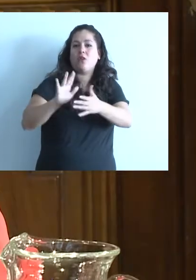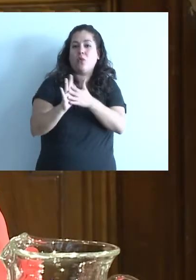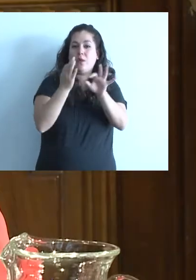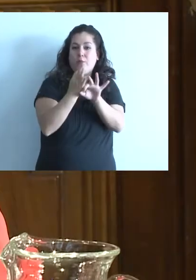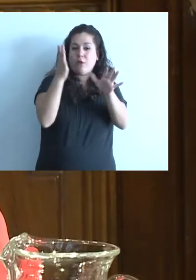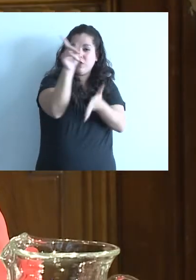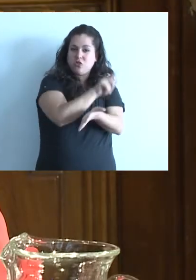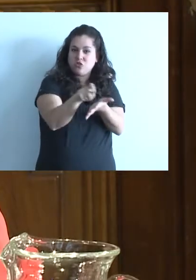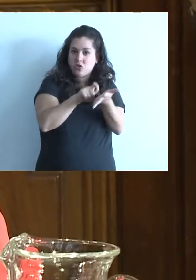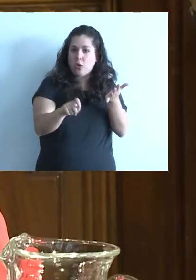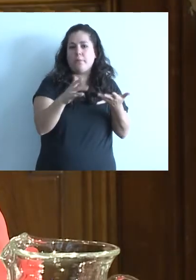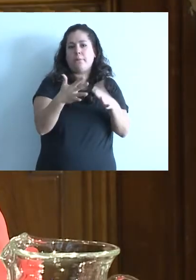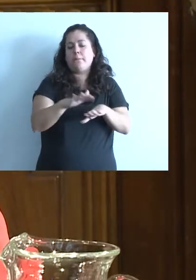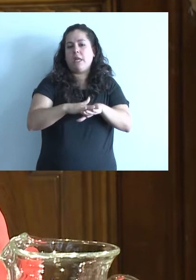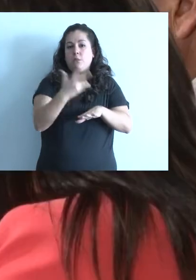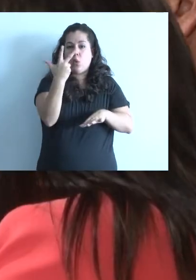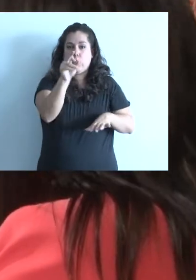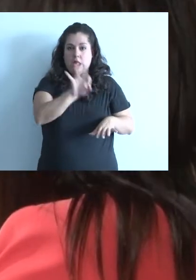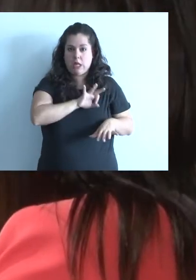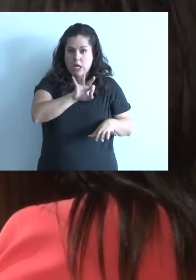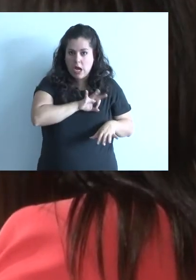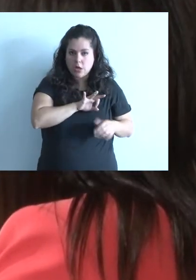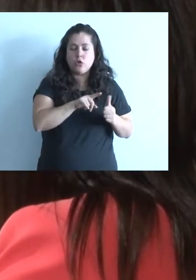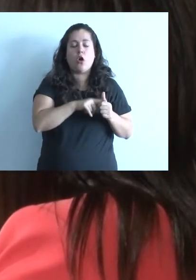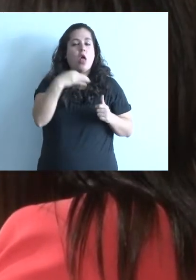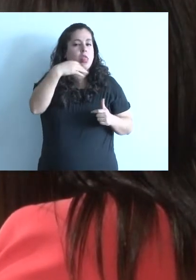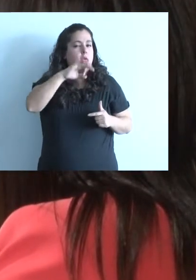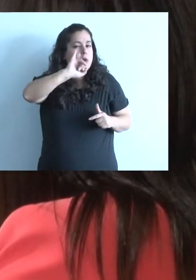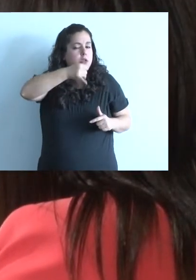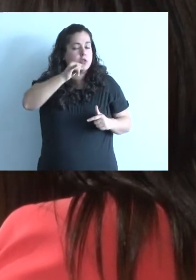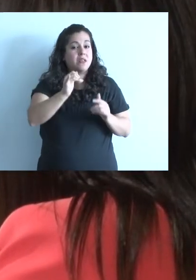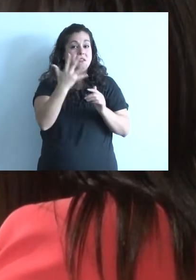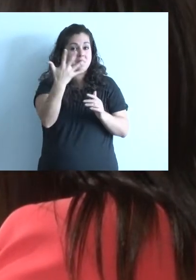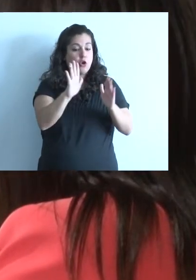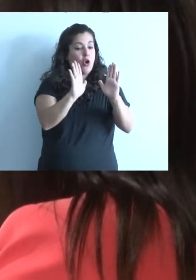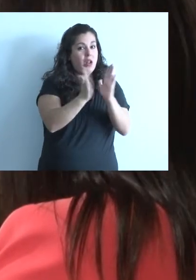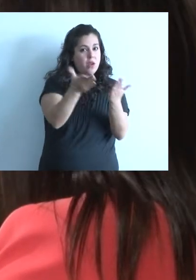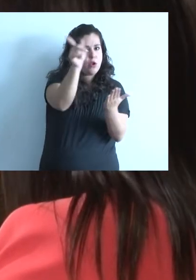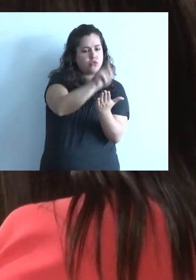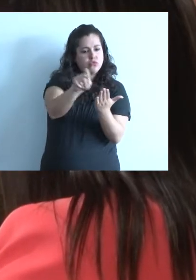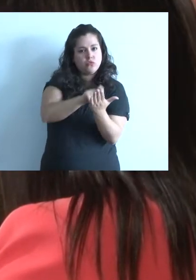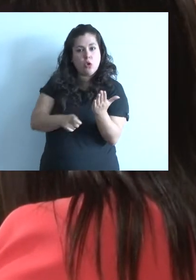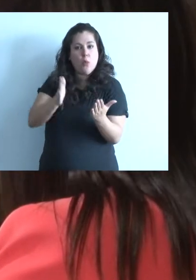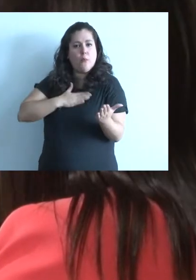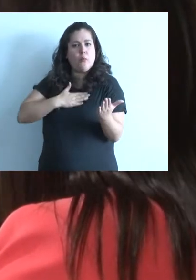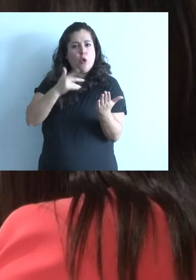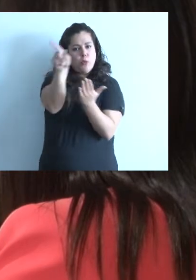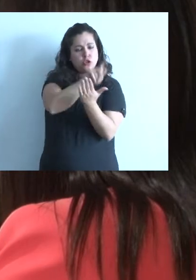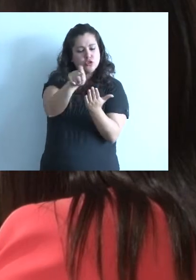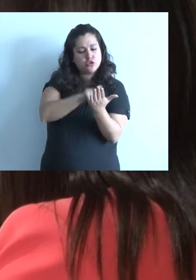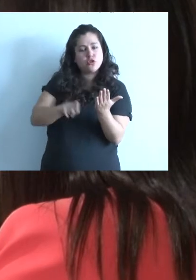la profesión de por lo menos 20 años, haber escrito cinco libros de autoría propia